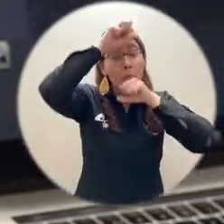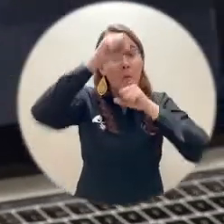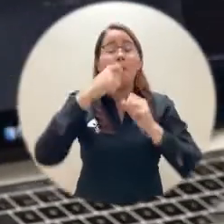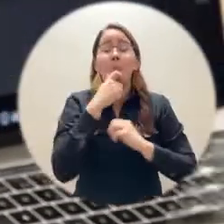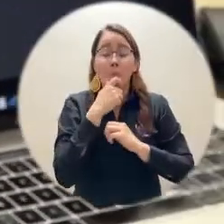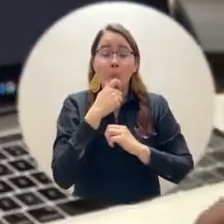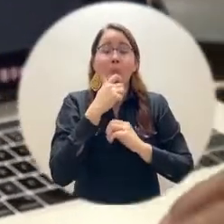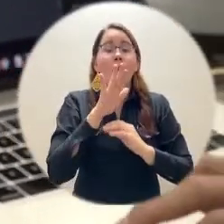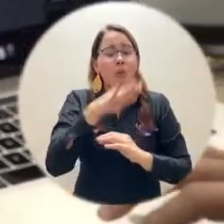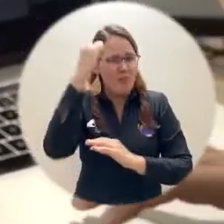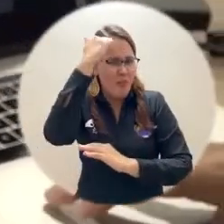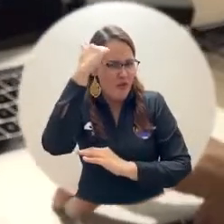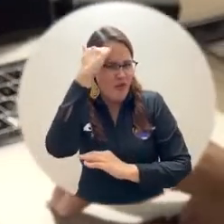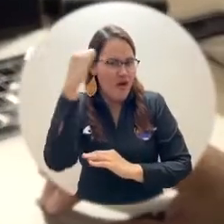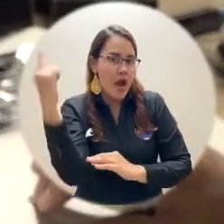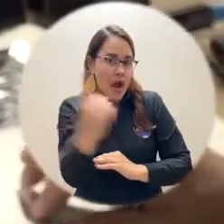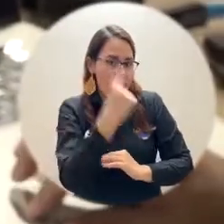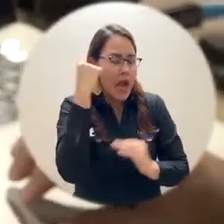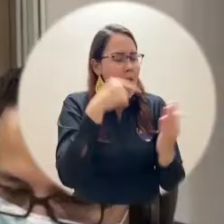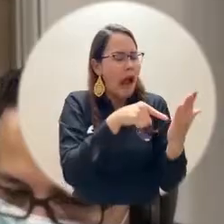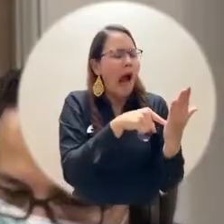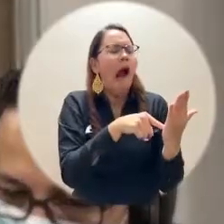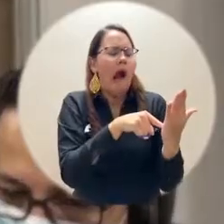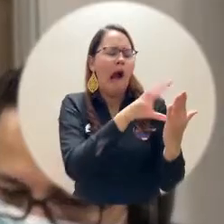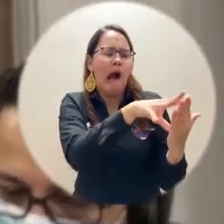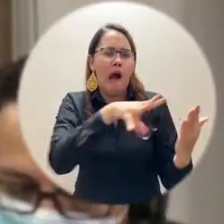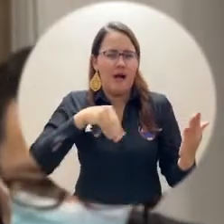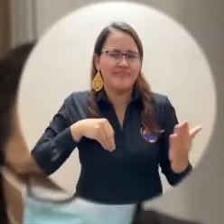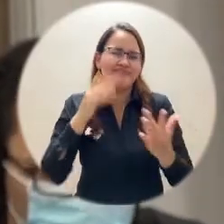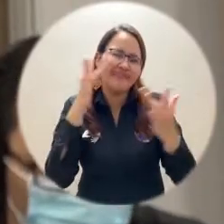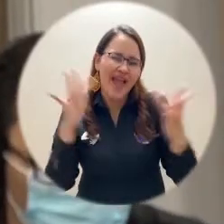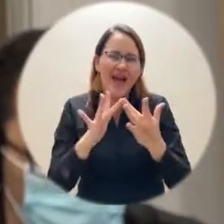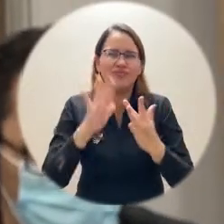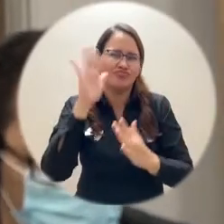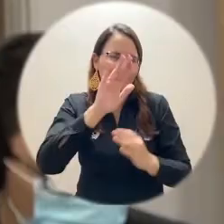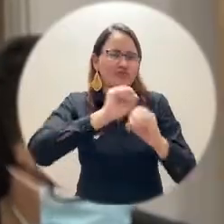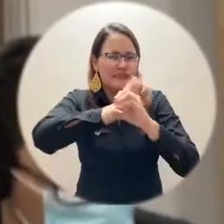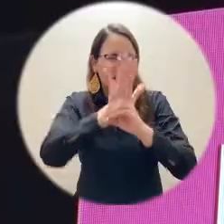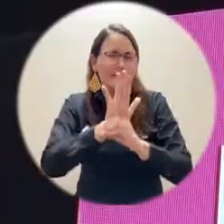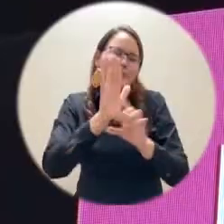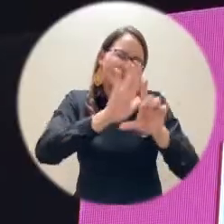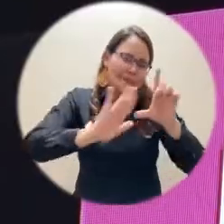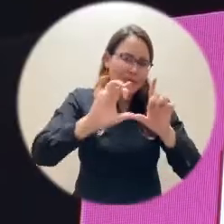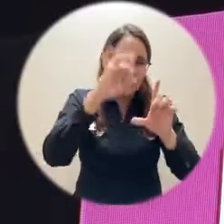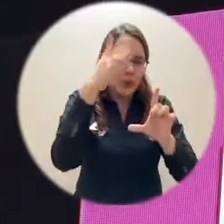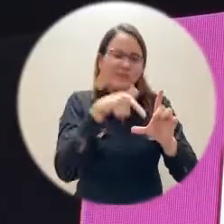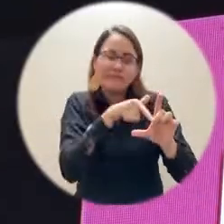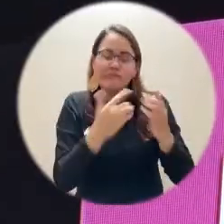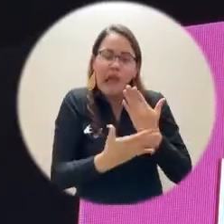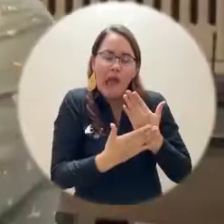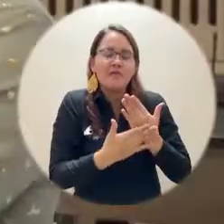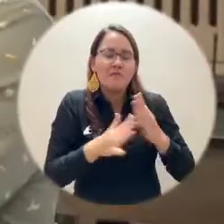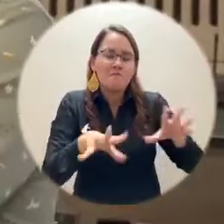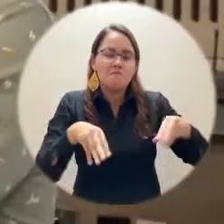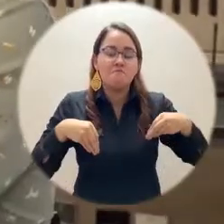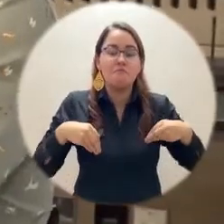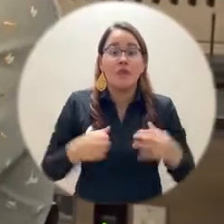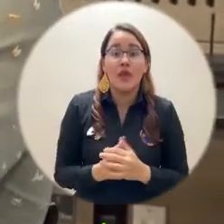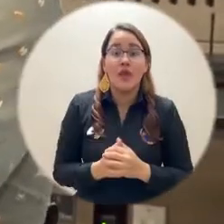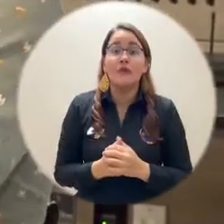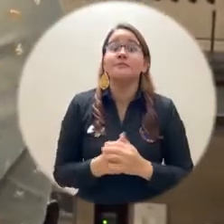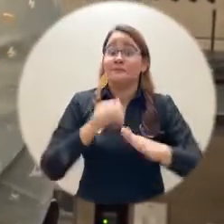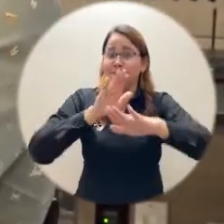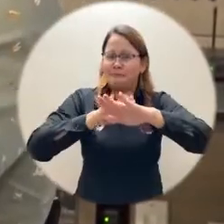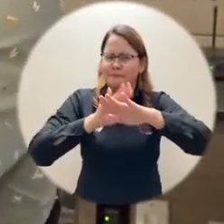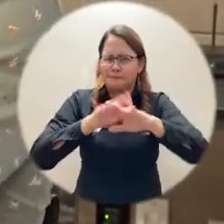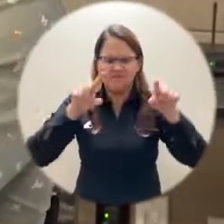-aprendizaje en estas condiciones que más han marcado la pandemia, en esta no presencialidad. El aula invertida permite hacerle una modificación